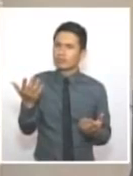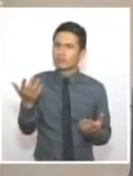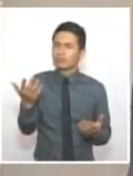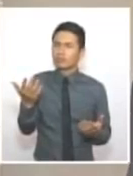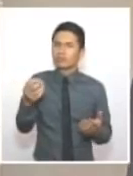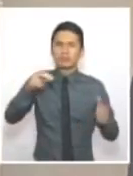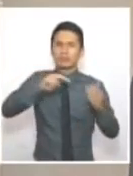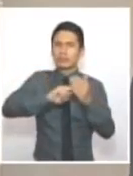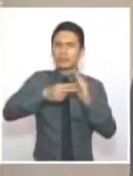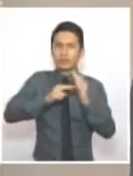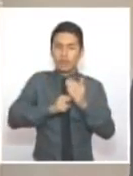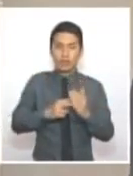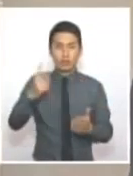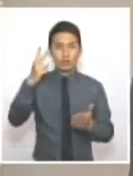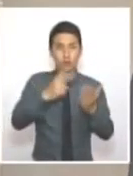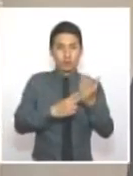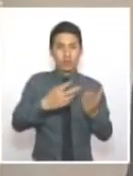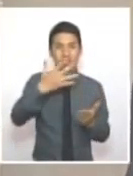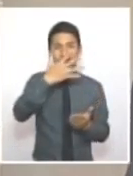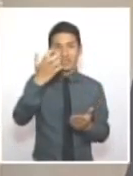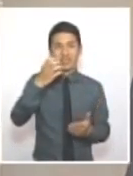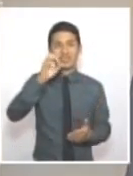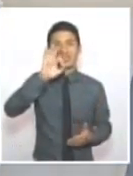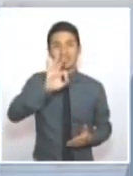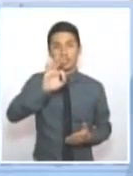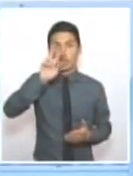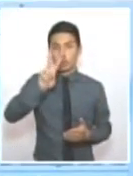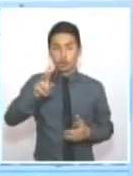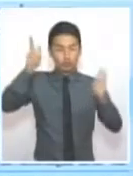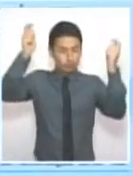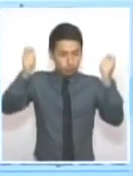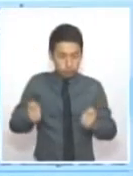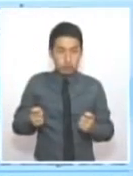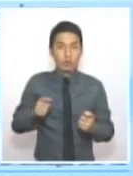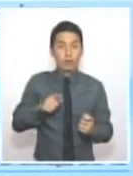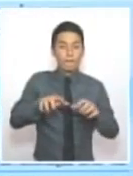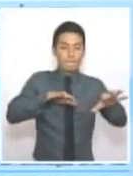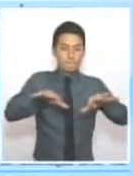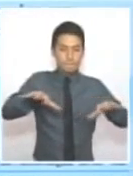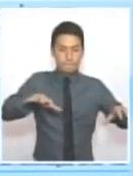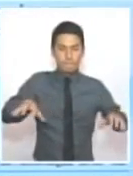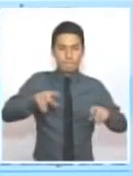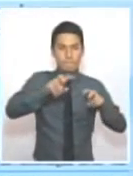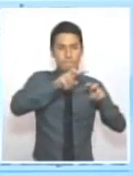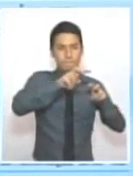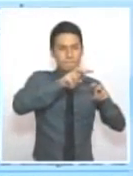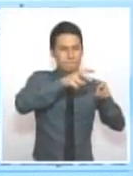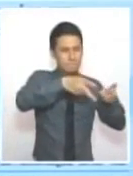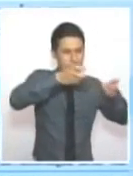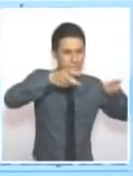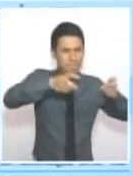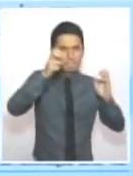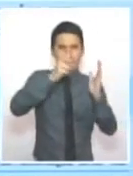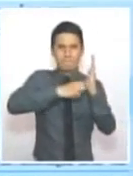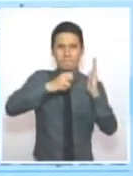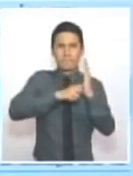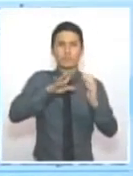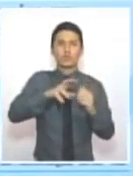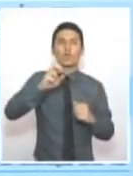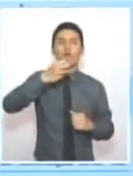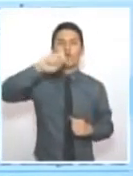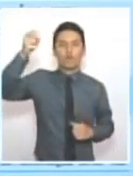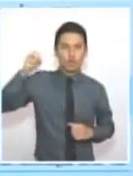estas son dos mil quinientos treinta y dos minas de oro. Y la mayoría,